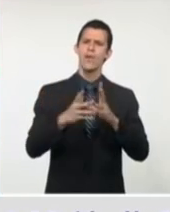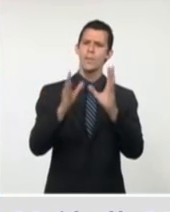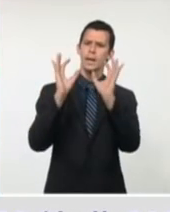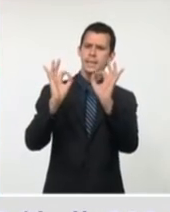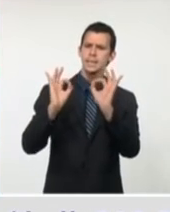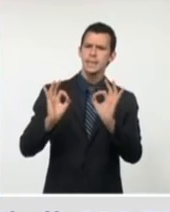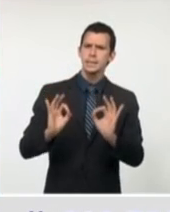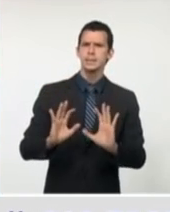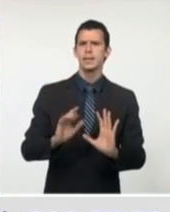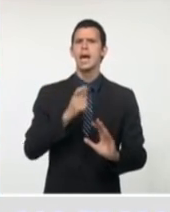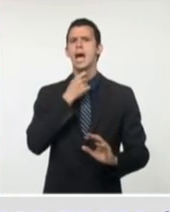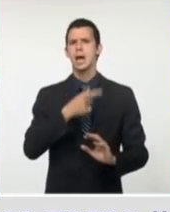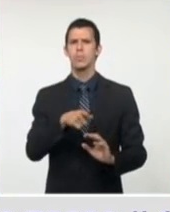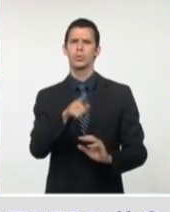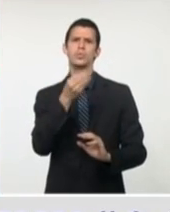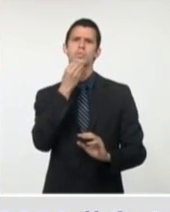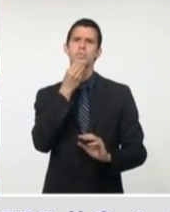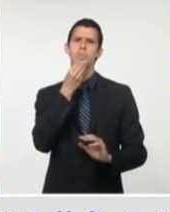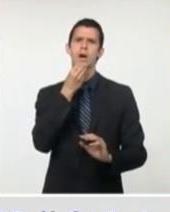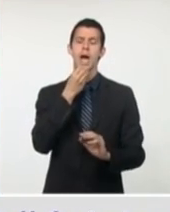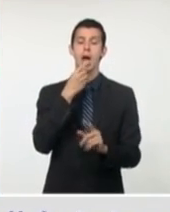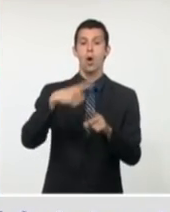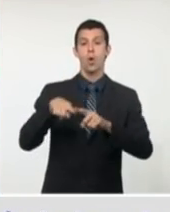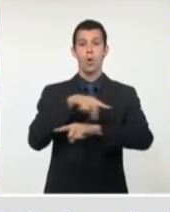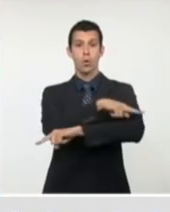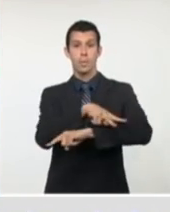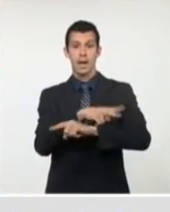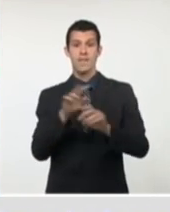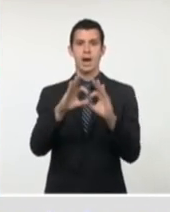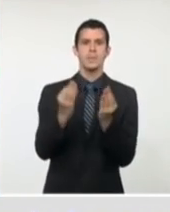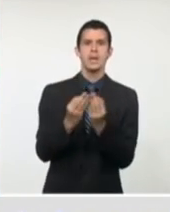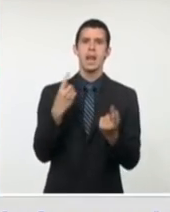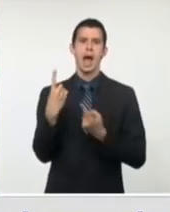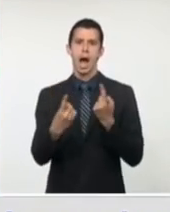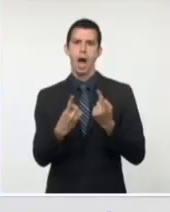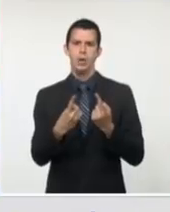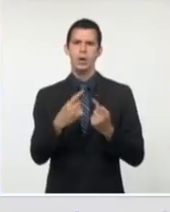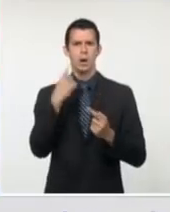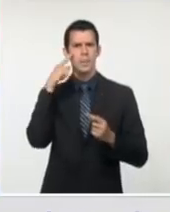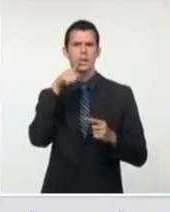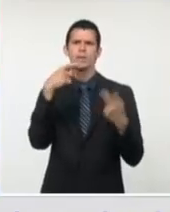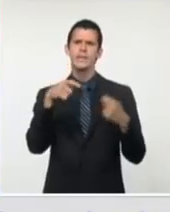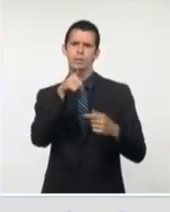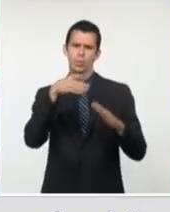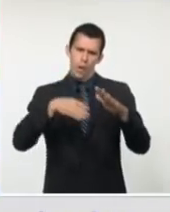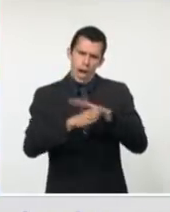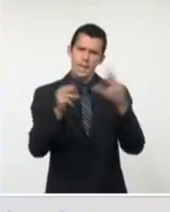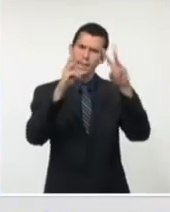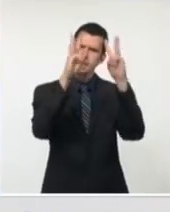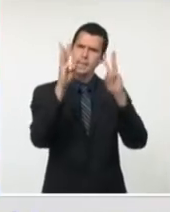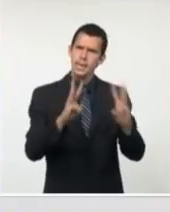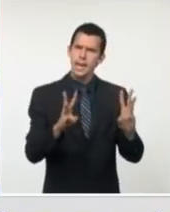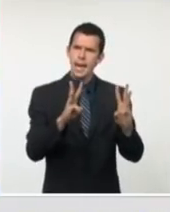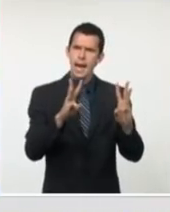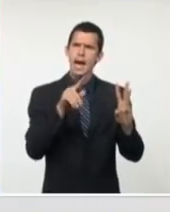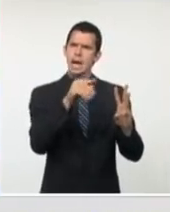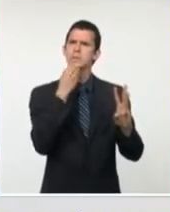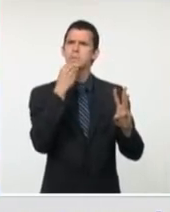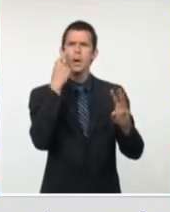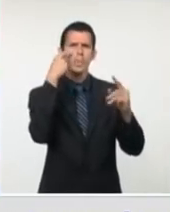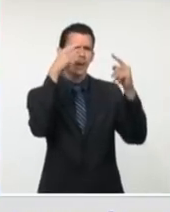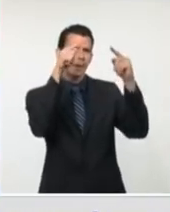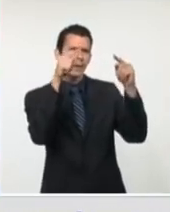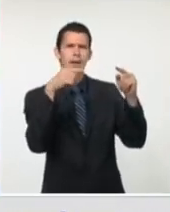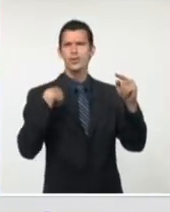ladrón de Guevara pueda profundizar a través de los turnos operadores o en el mismo aeropuerto cuando arribe a nuestro país.